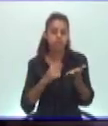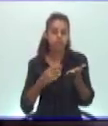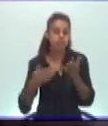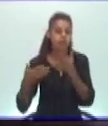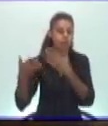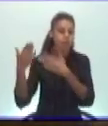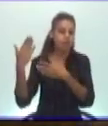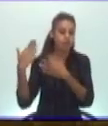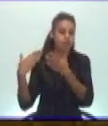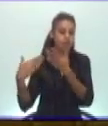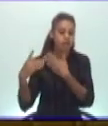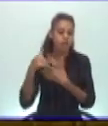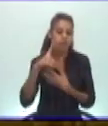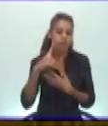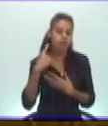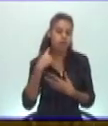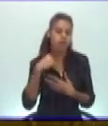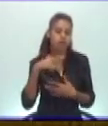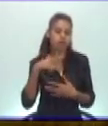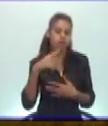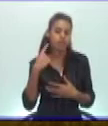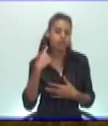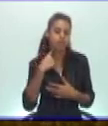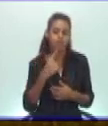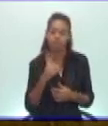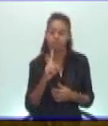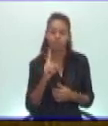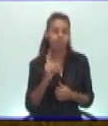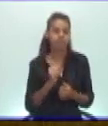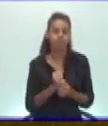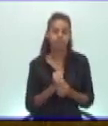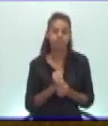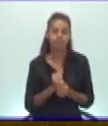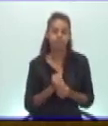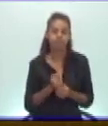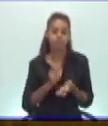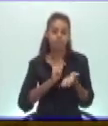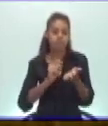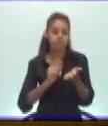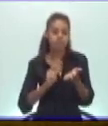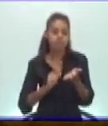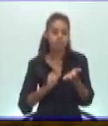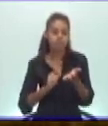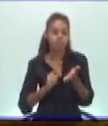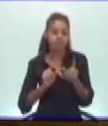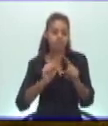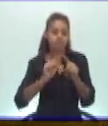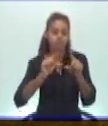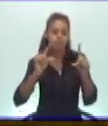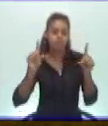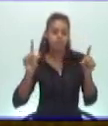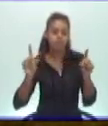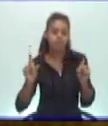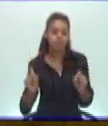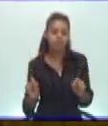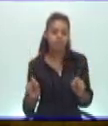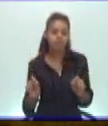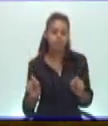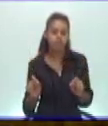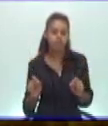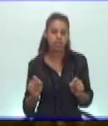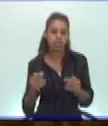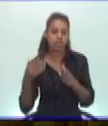un año, dos años. Sin embargo, esa carta aparece en una tablilla de arcilla, mucho antes que se